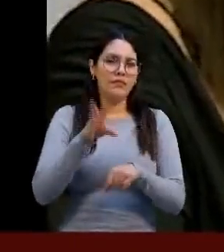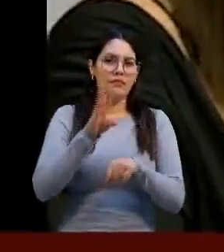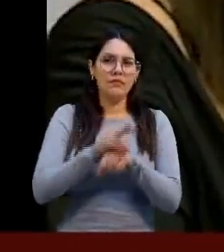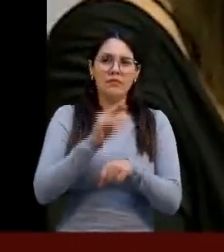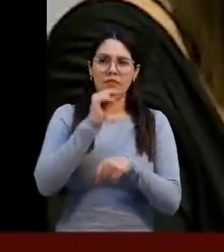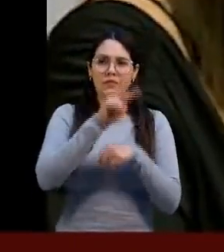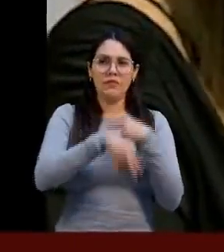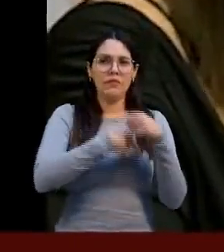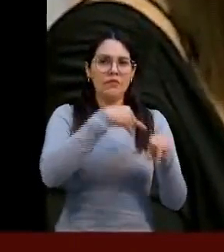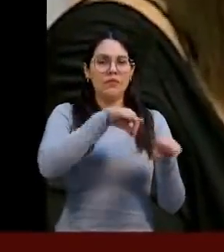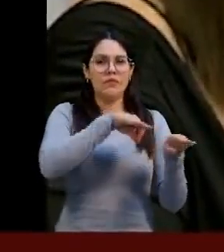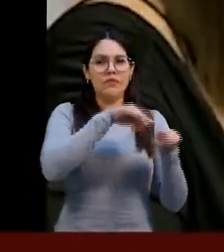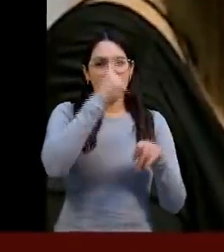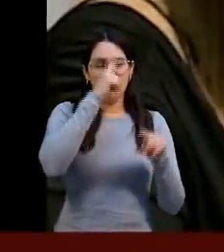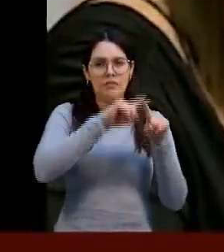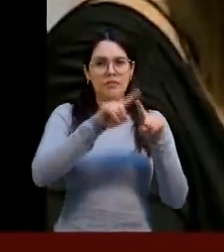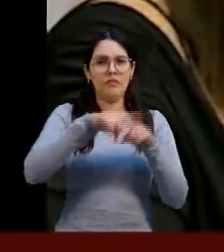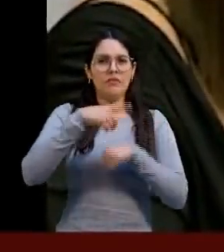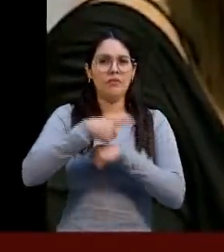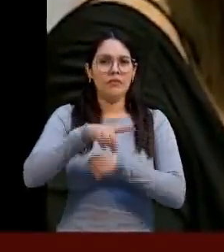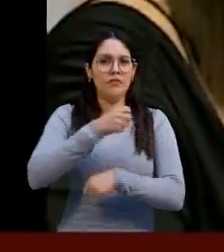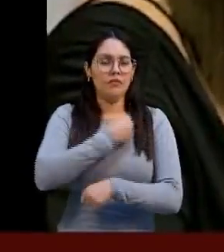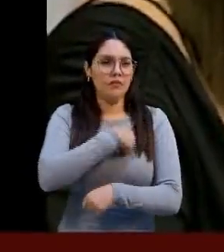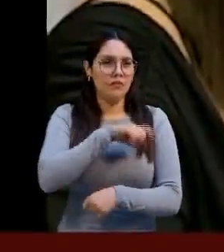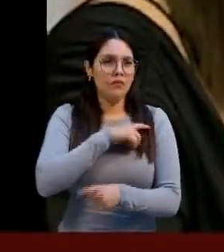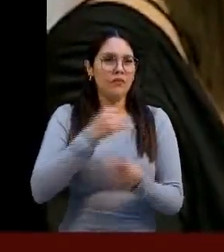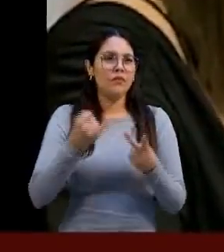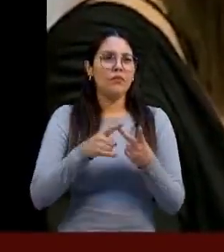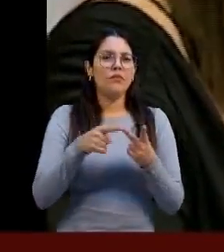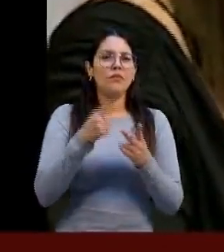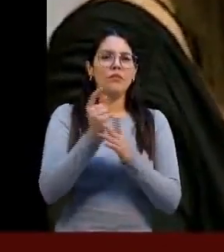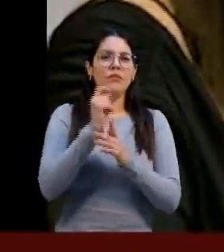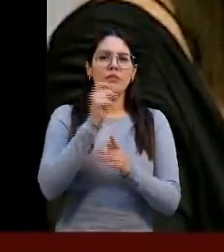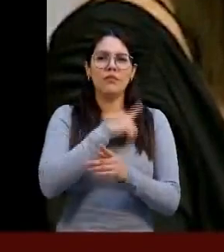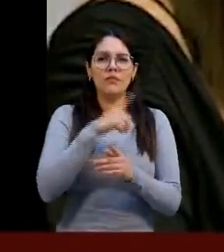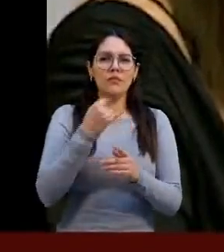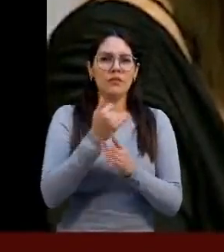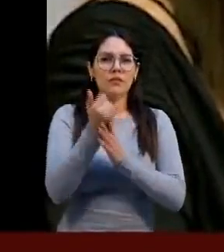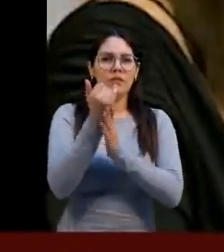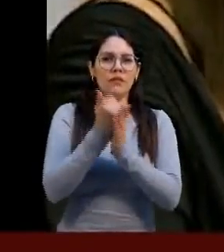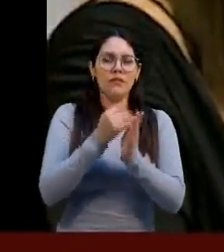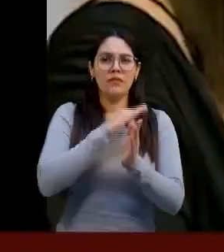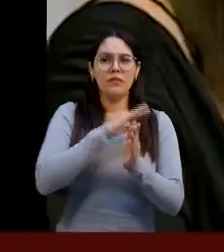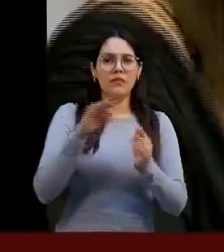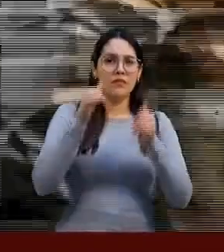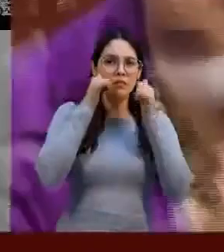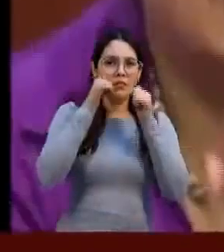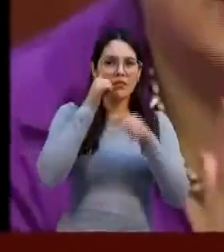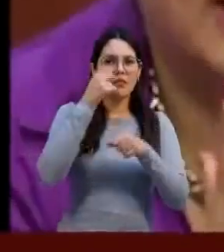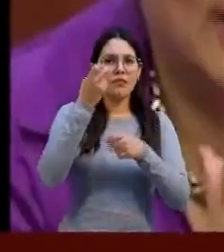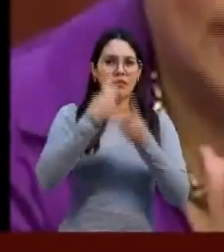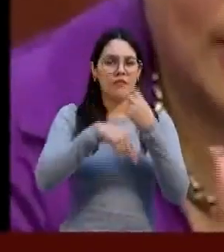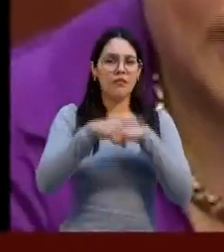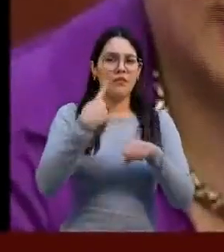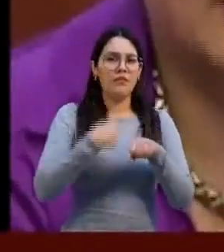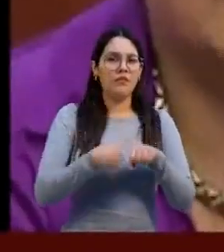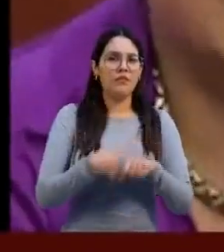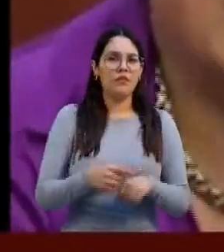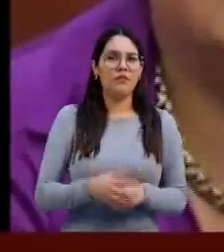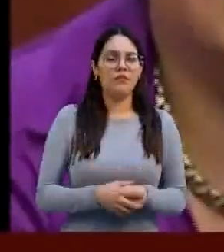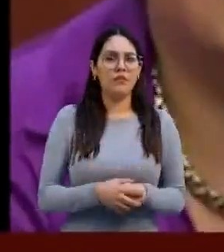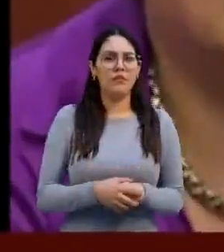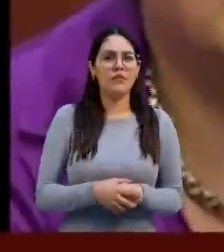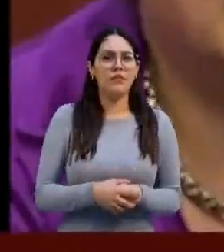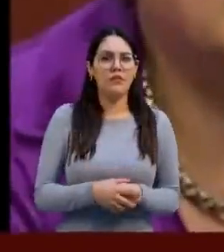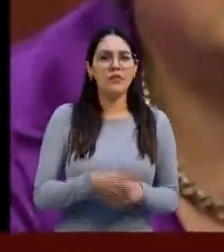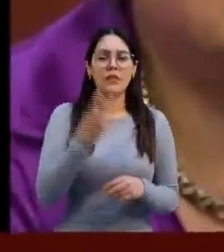por estos daños a la salud. También reducir los costos en la atención médica que se tiene que dar por estas enfermedades. Estas estrategias